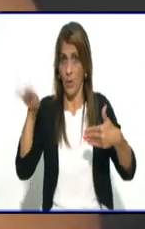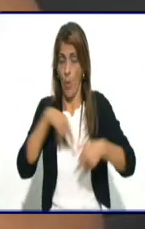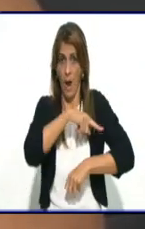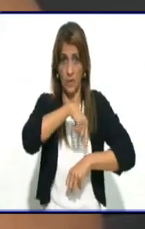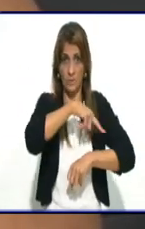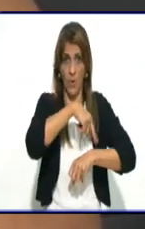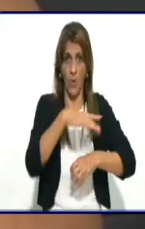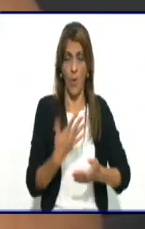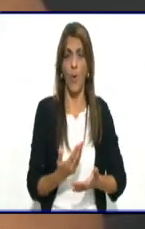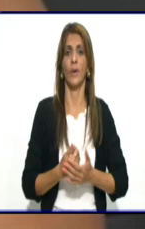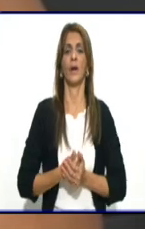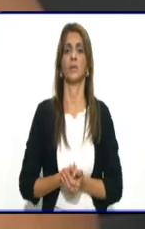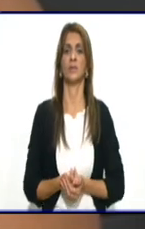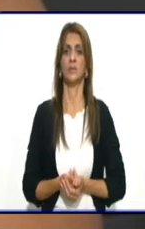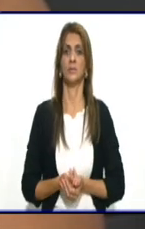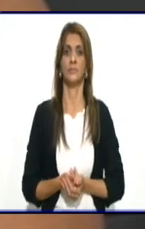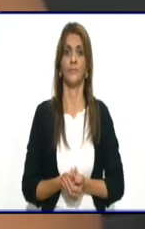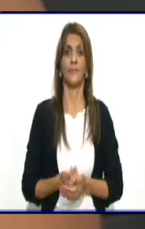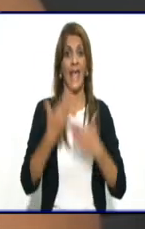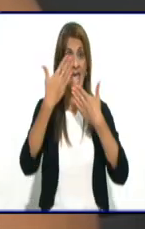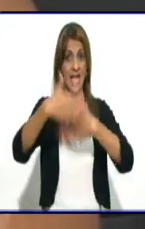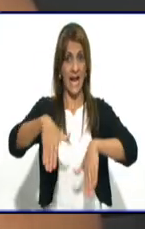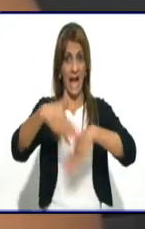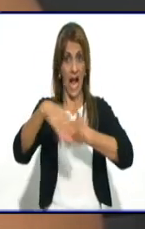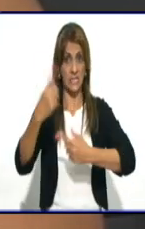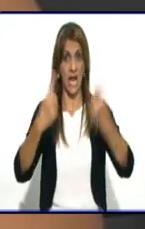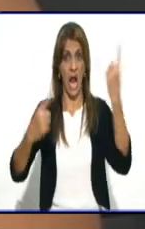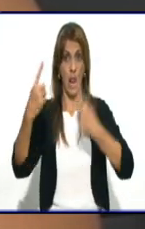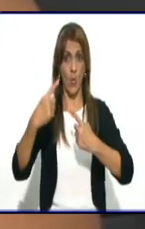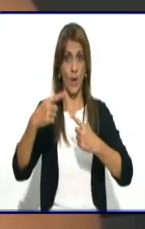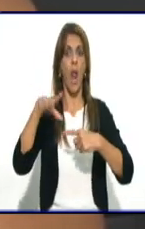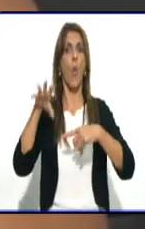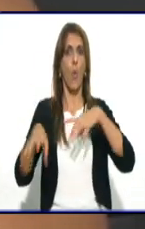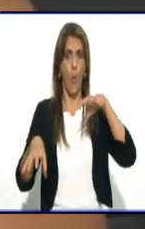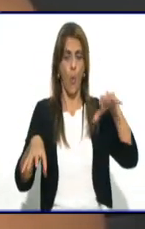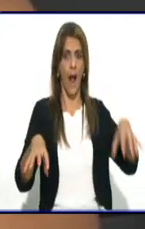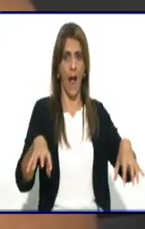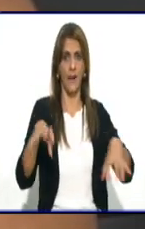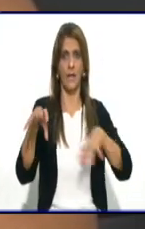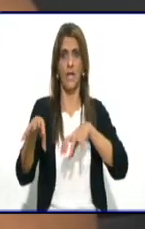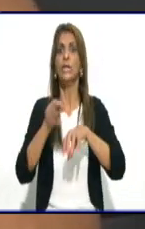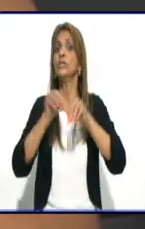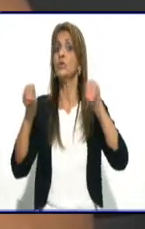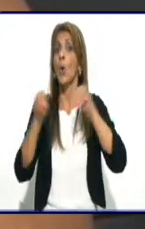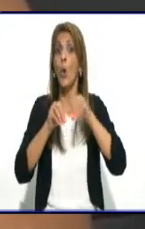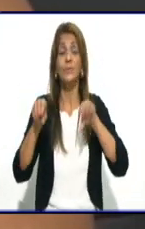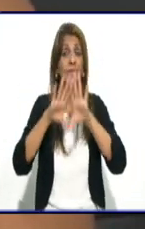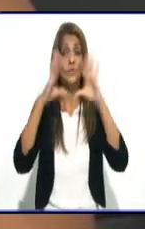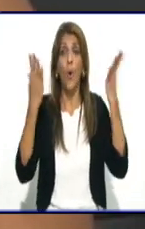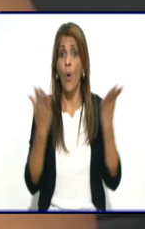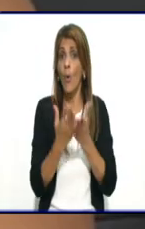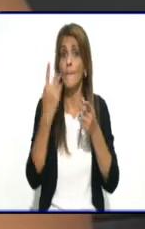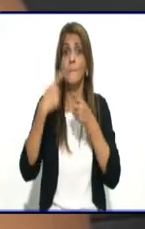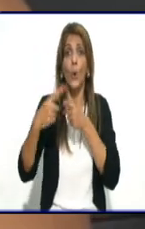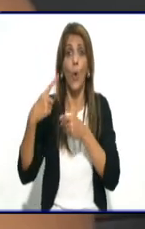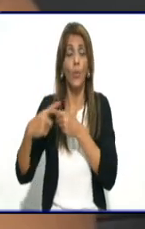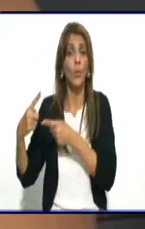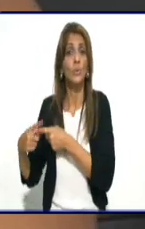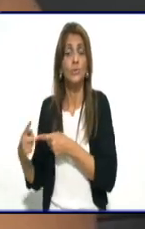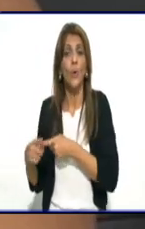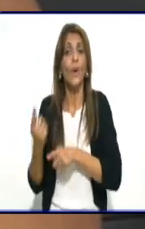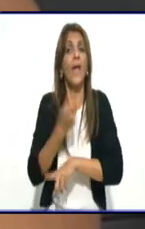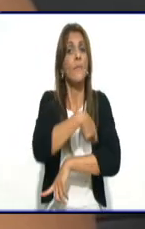ponen en calles que se determinan, lugares donde se ponen todos los productos que la población utiliza